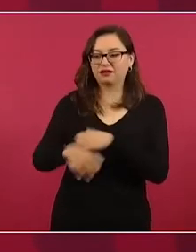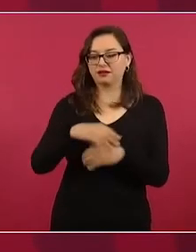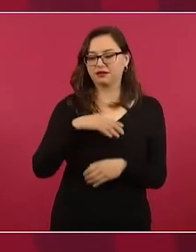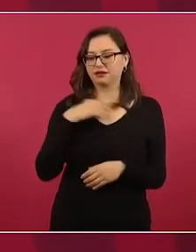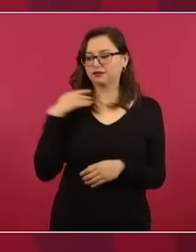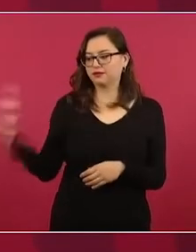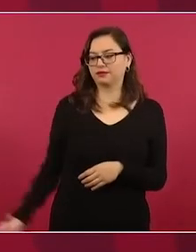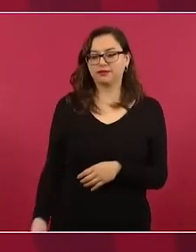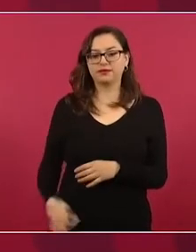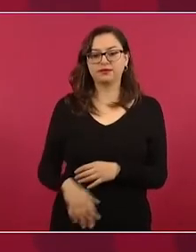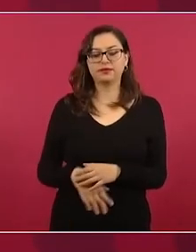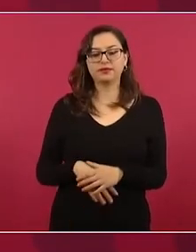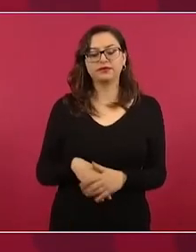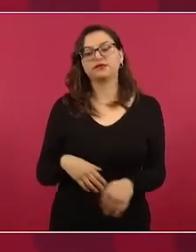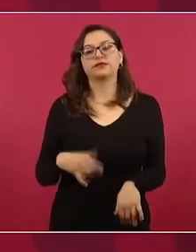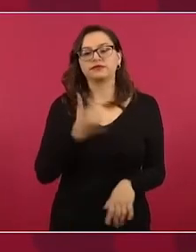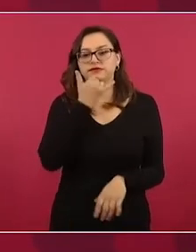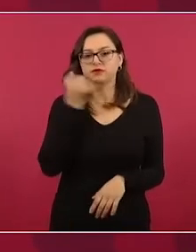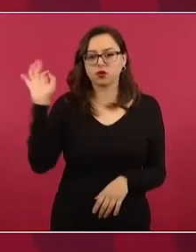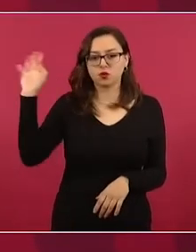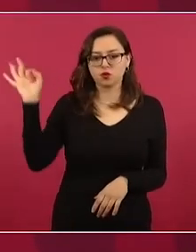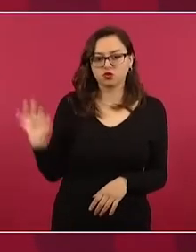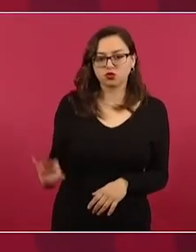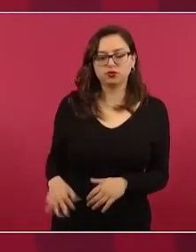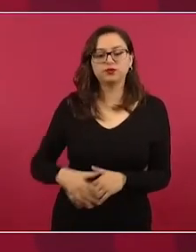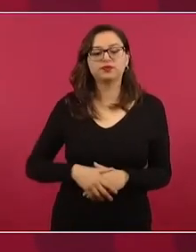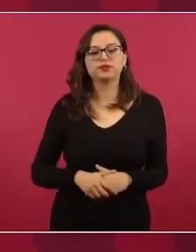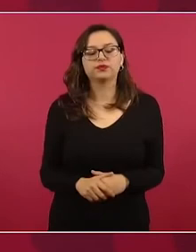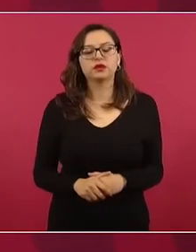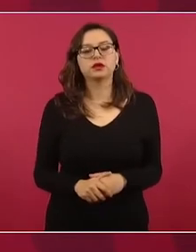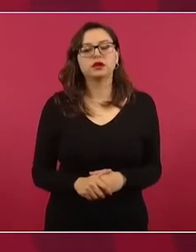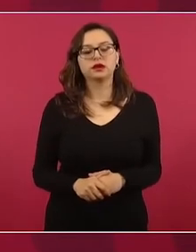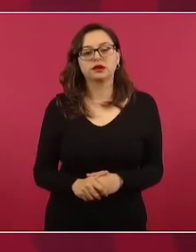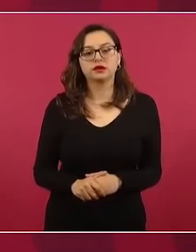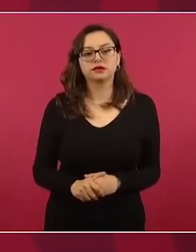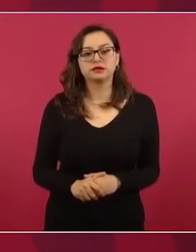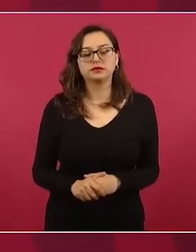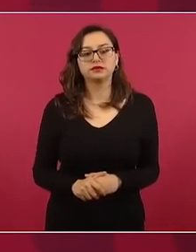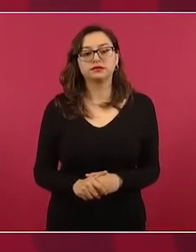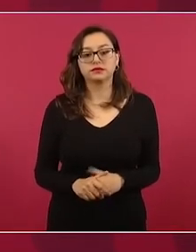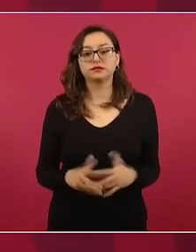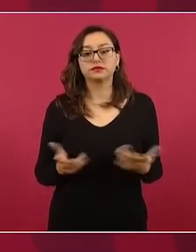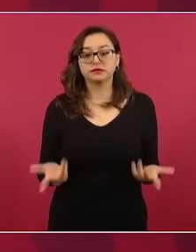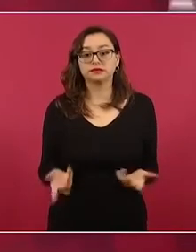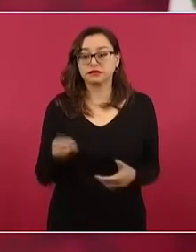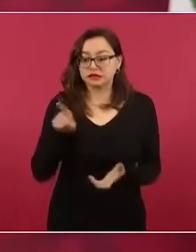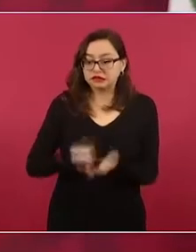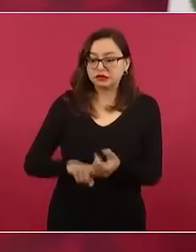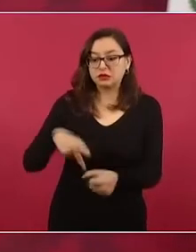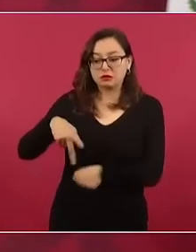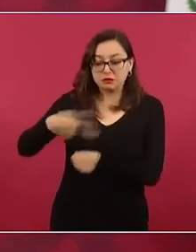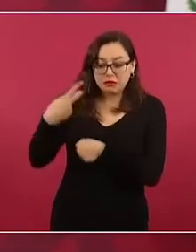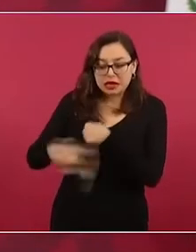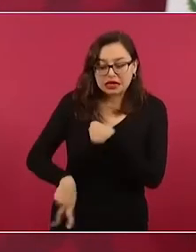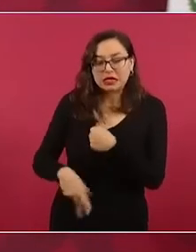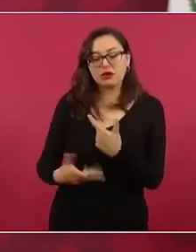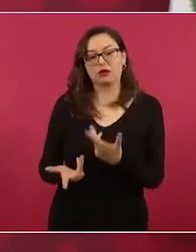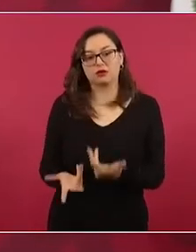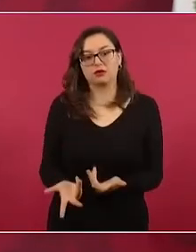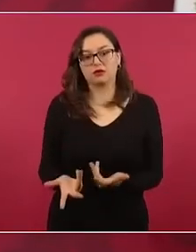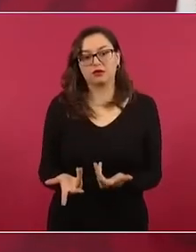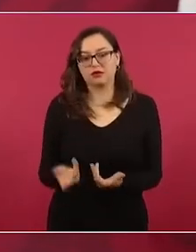que habría la forma, la manera también de controlarlos. Entonces, se está